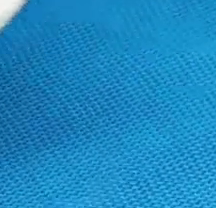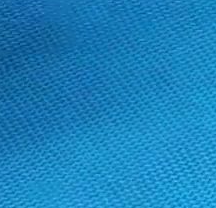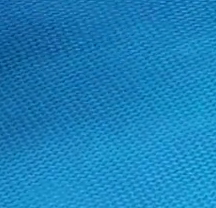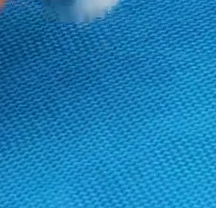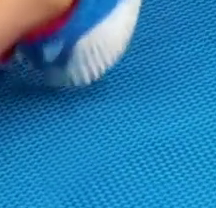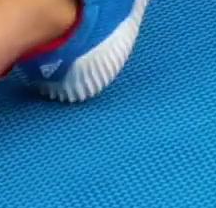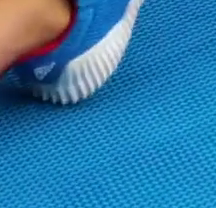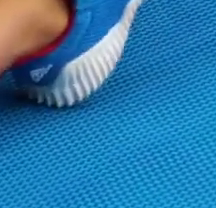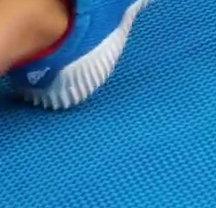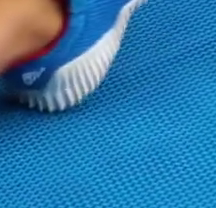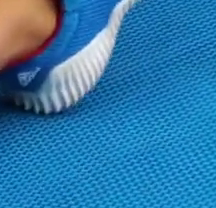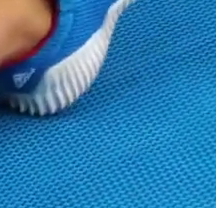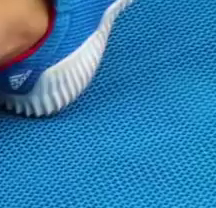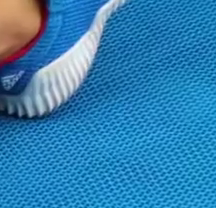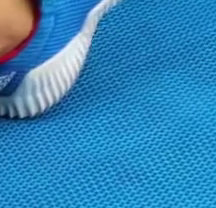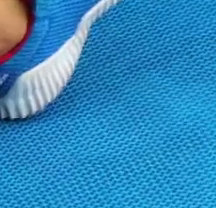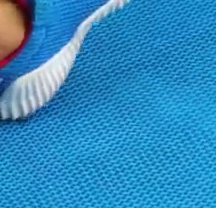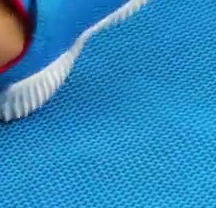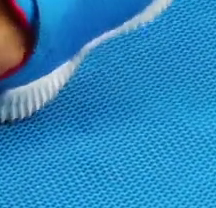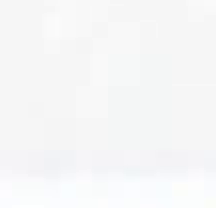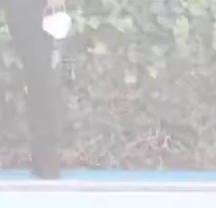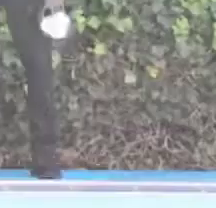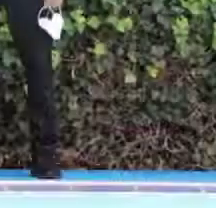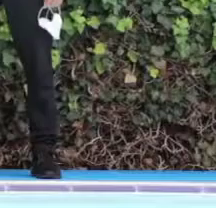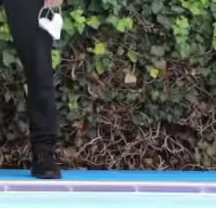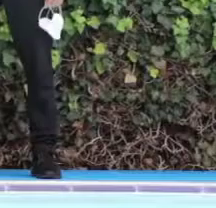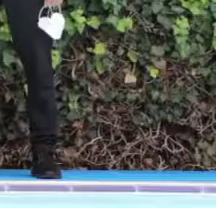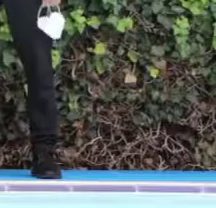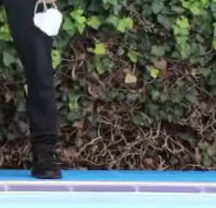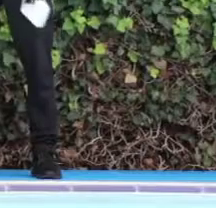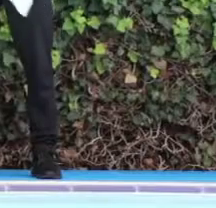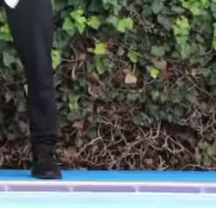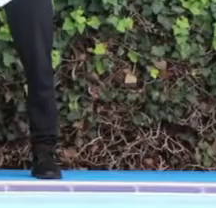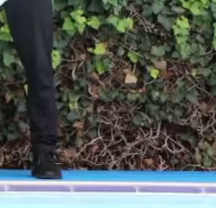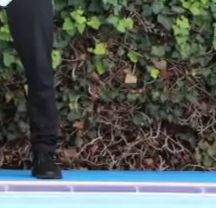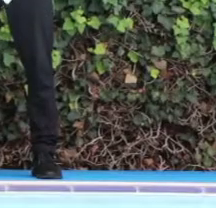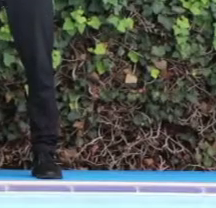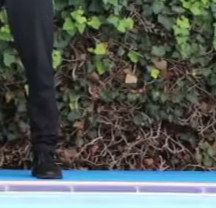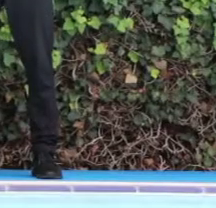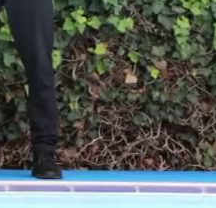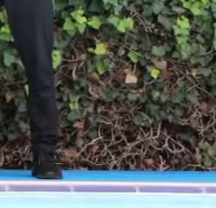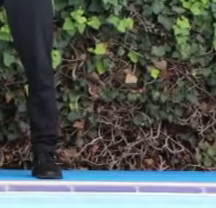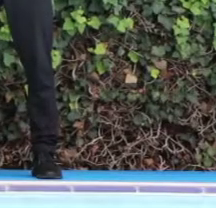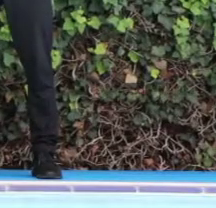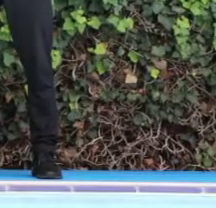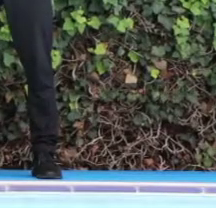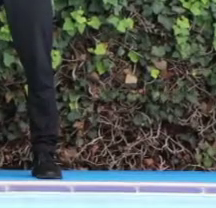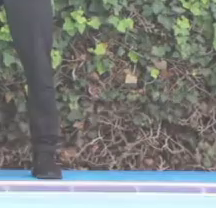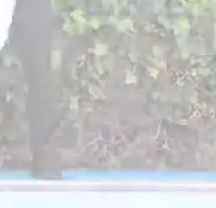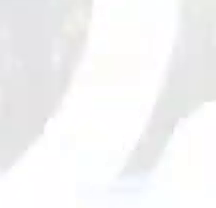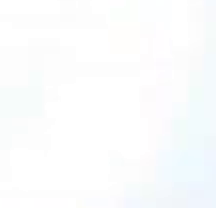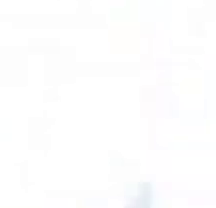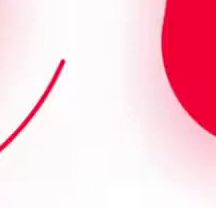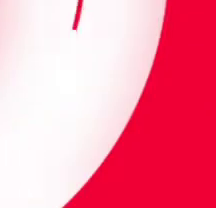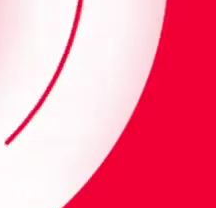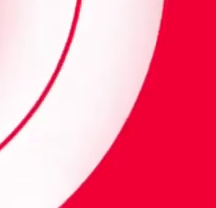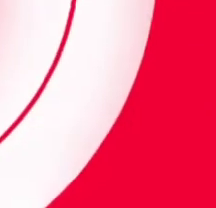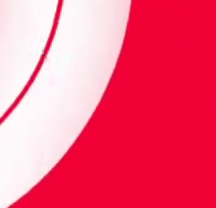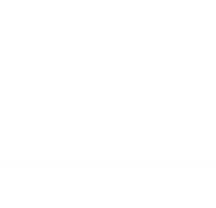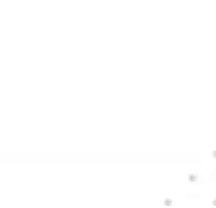Tres. Muy bien, Jair. Bien hecho. Recuerda, al terminar la activación, no olvides la protección.